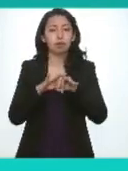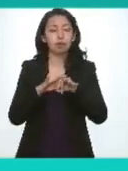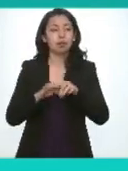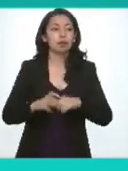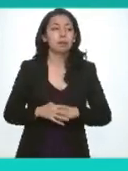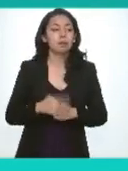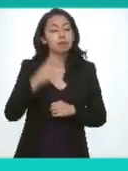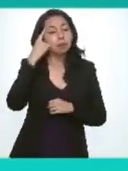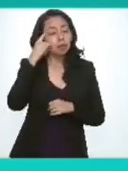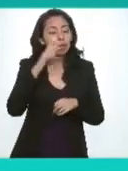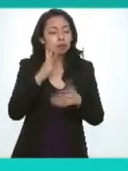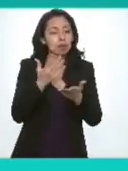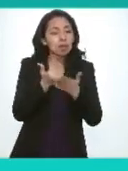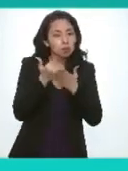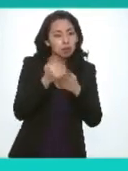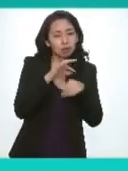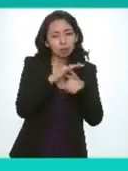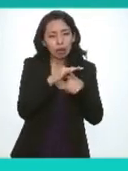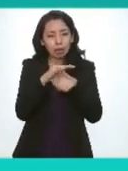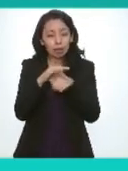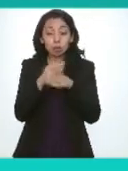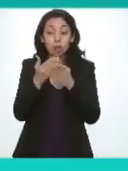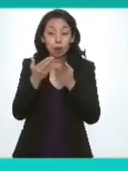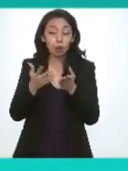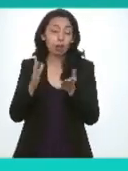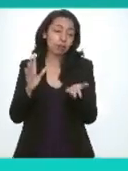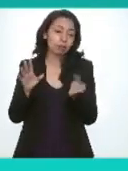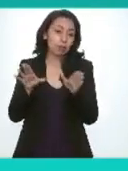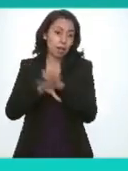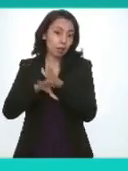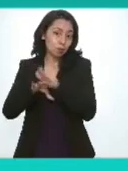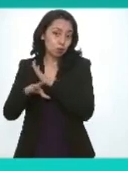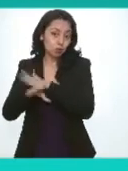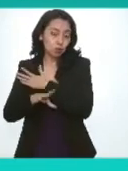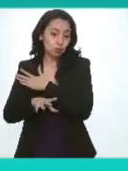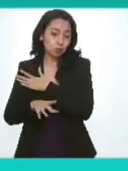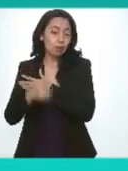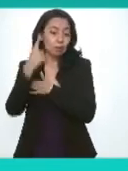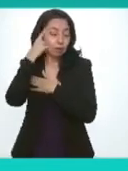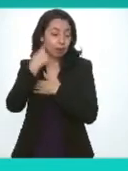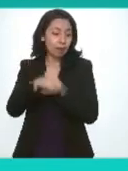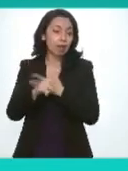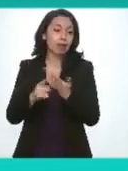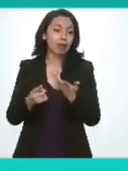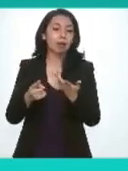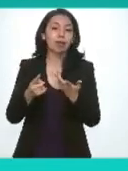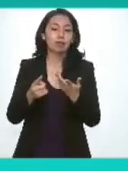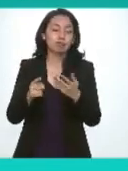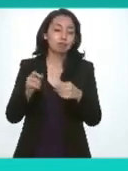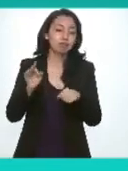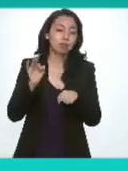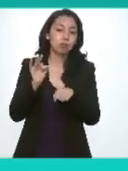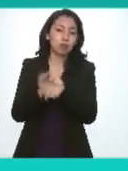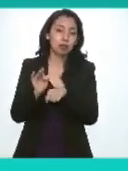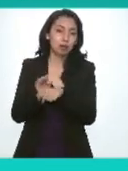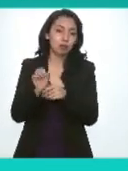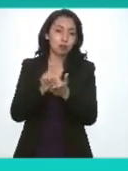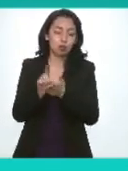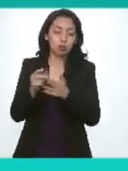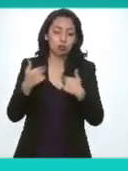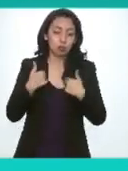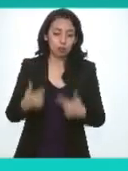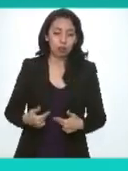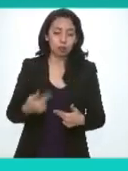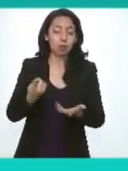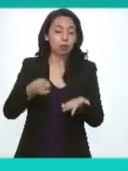guiarnos en este siglo XXI pues en la defensa de los derechos humanos dentro de lo que es el